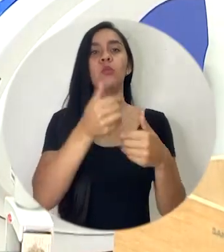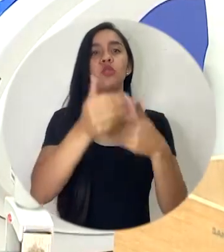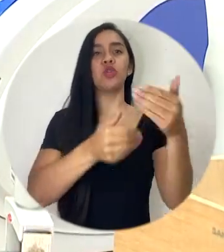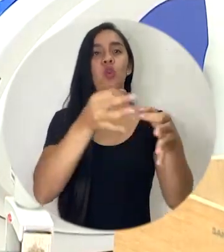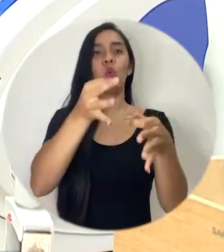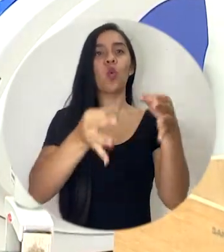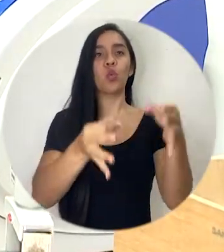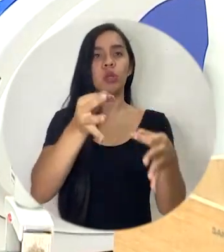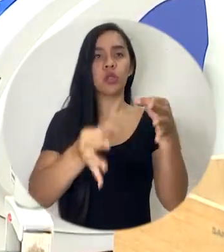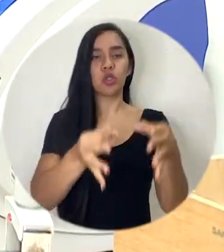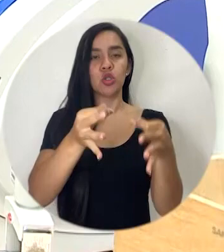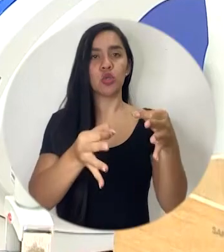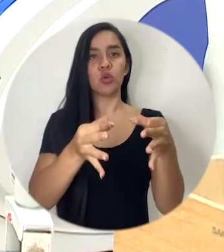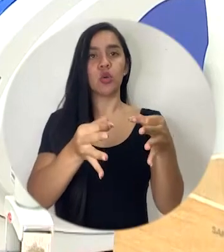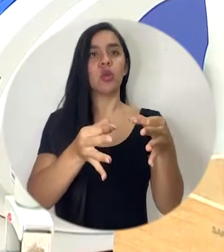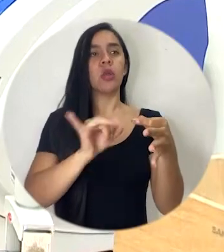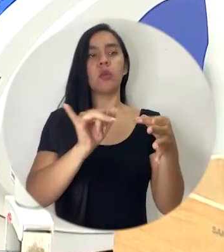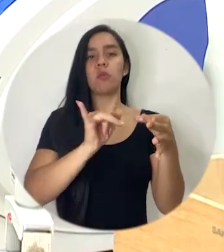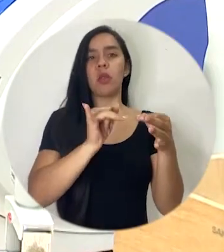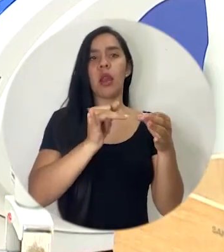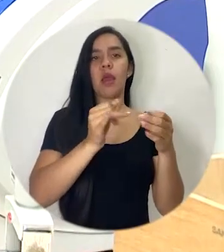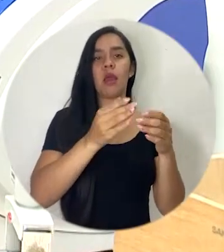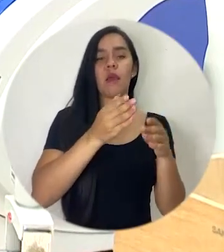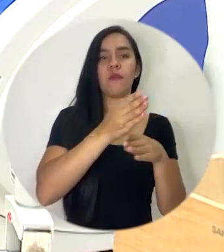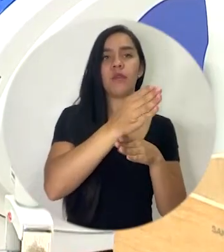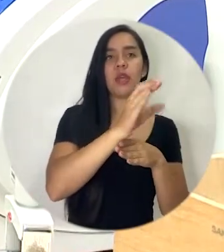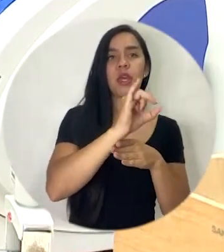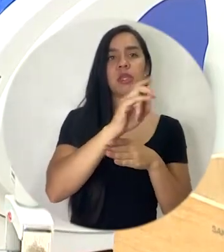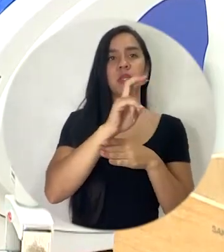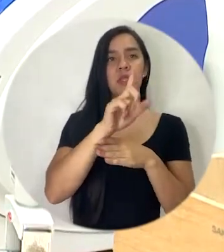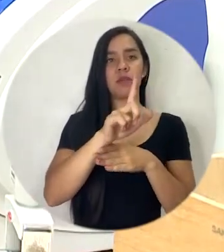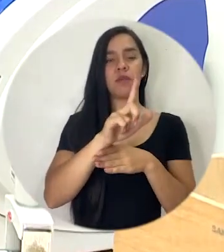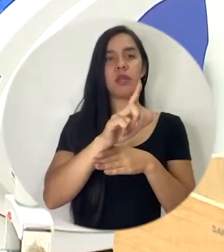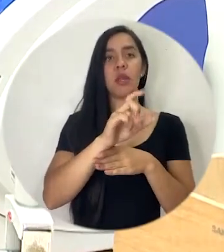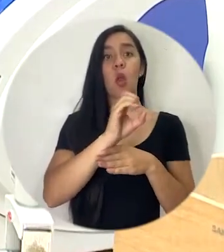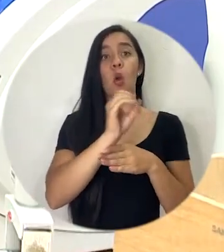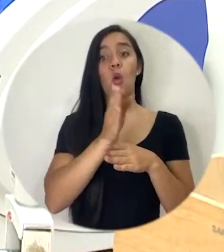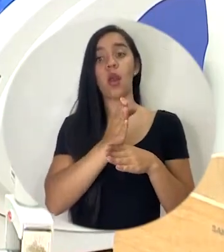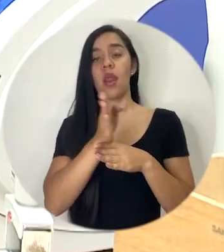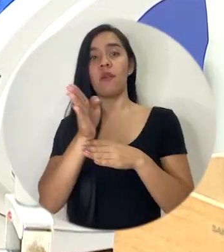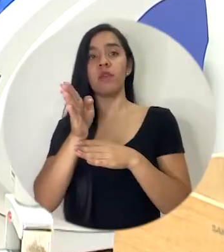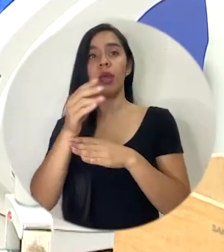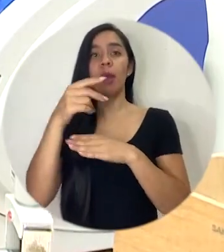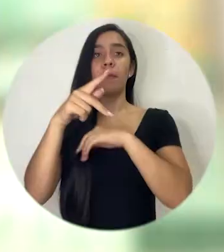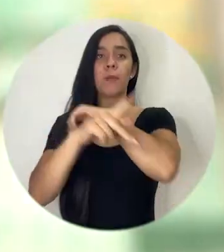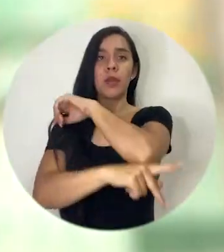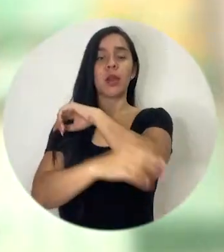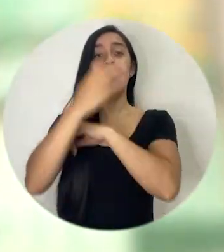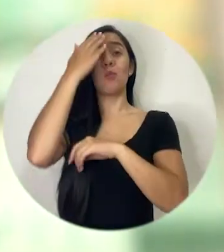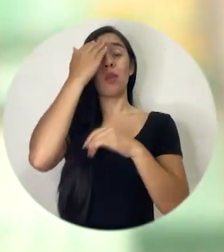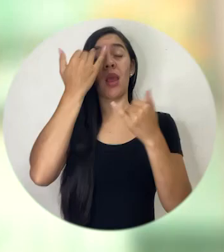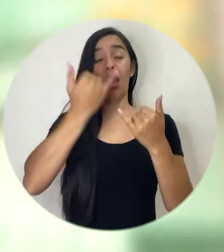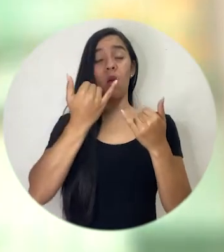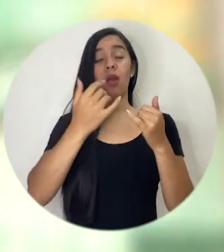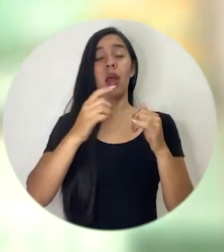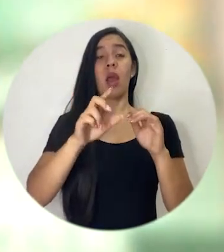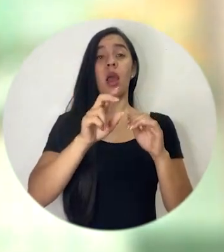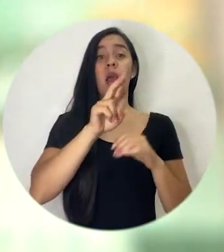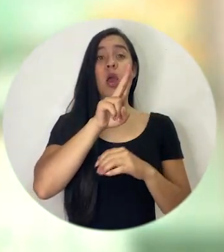judicial en la vía tanto civil y si ustedes están en la vía penal porque ahora la usura es un delito penal